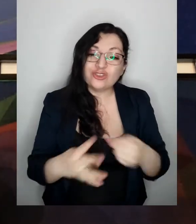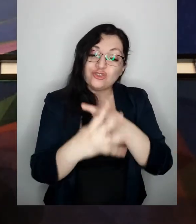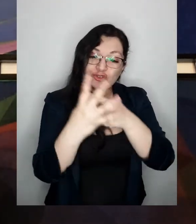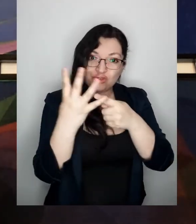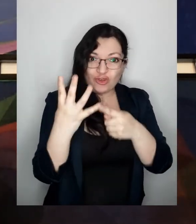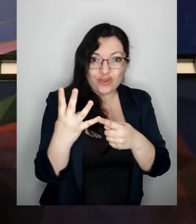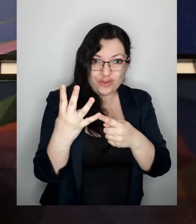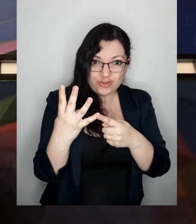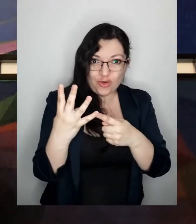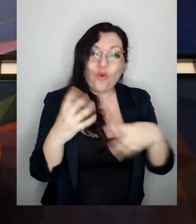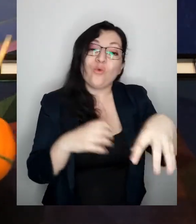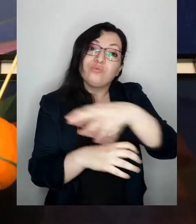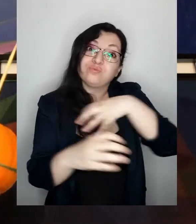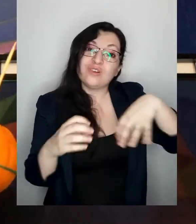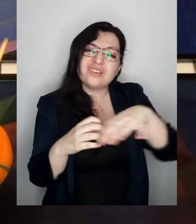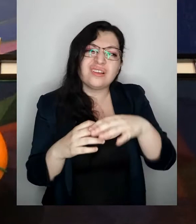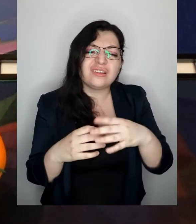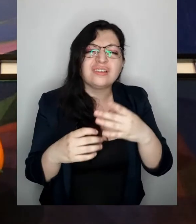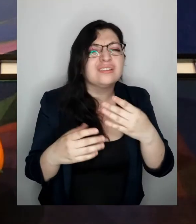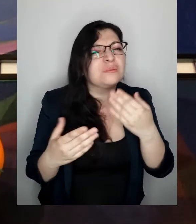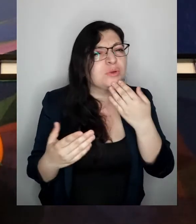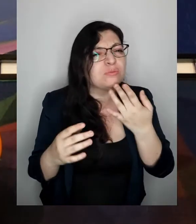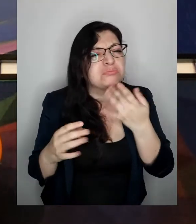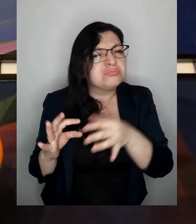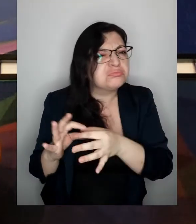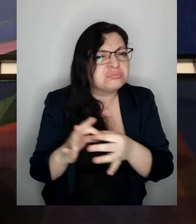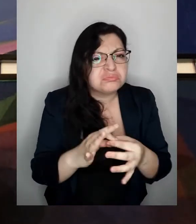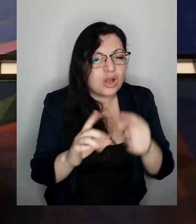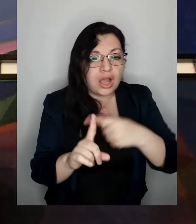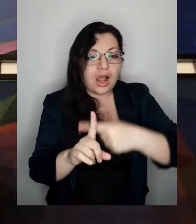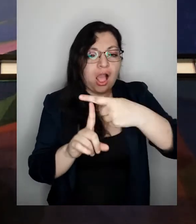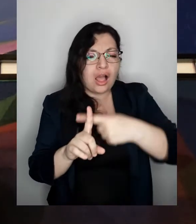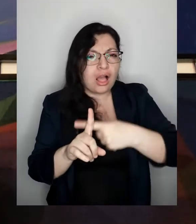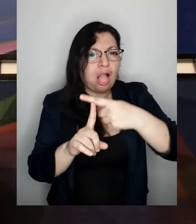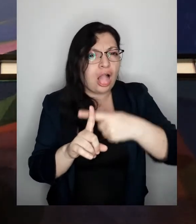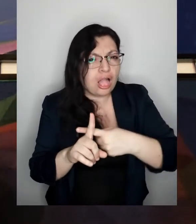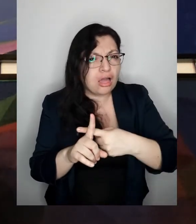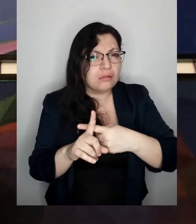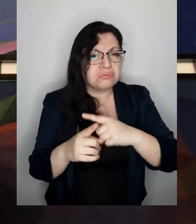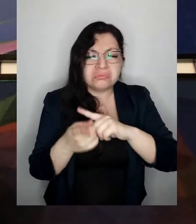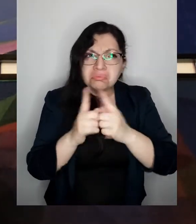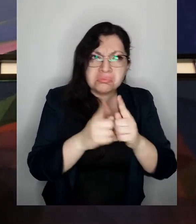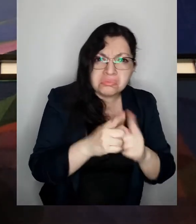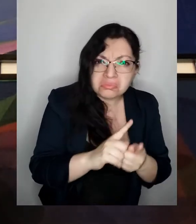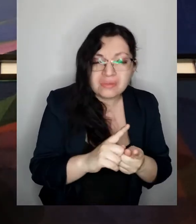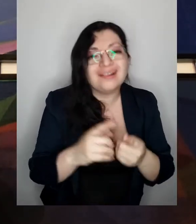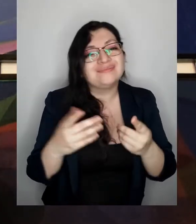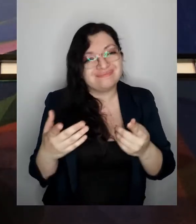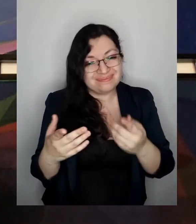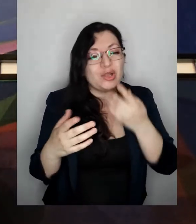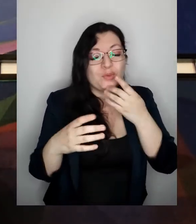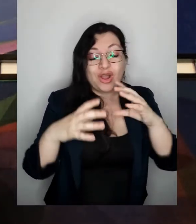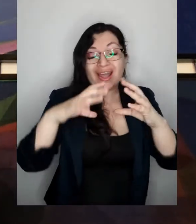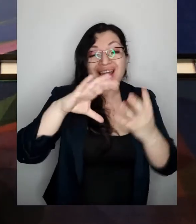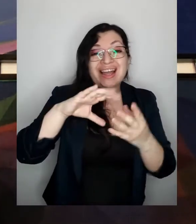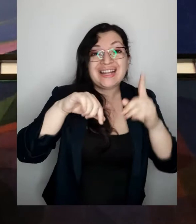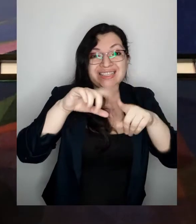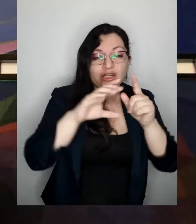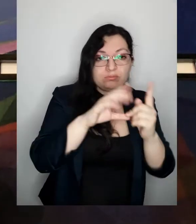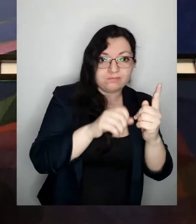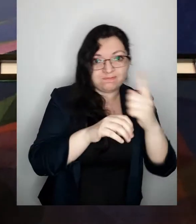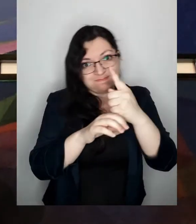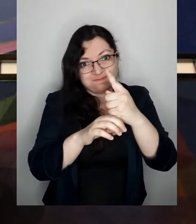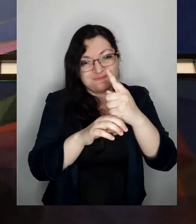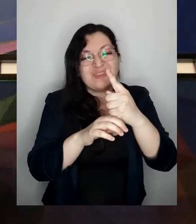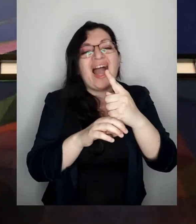estaciones y la razón por la cual cambia la temperatura de la forma en lo hace es porque la inclinación del eje terrestre hace que la